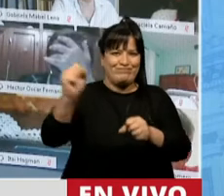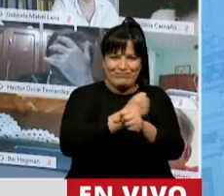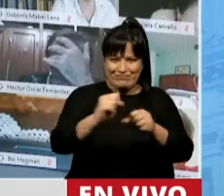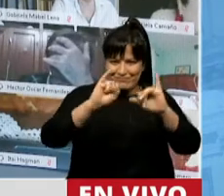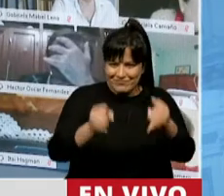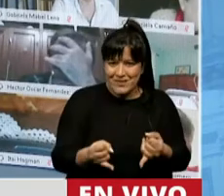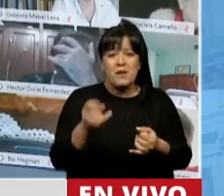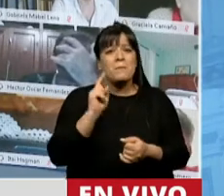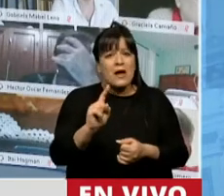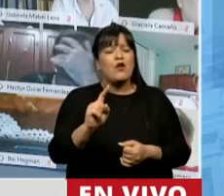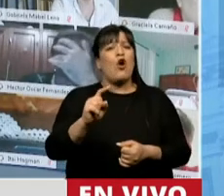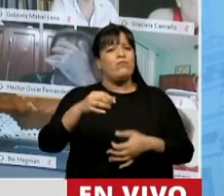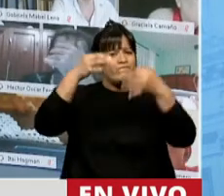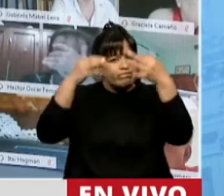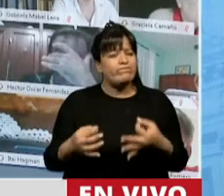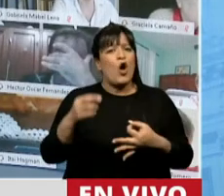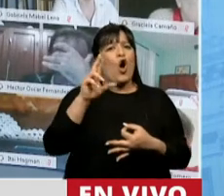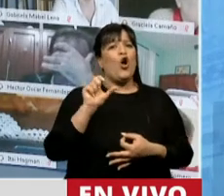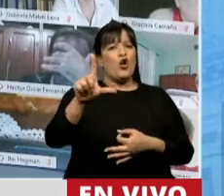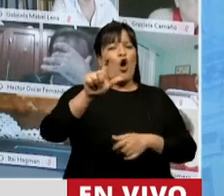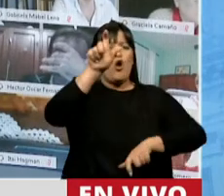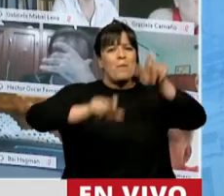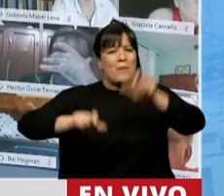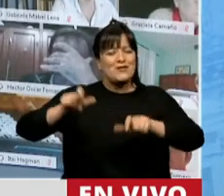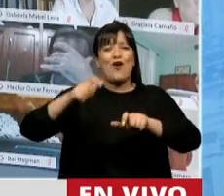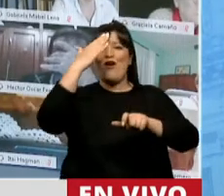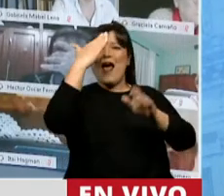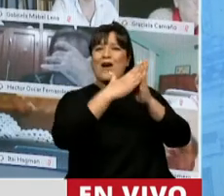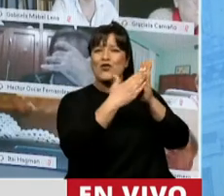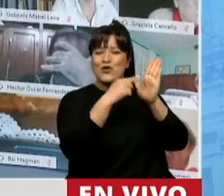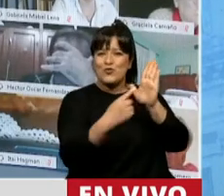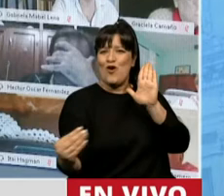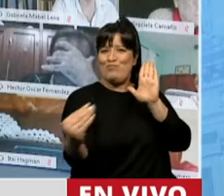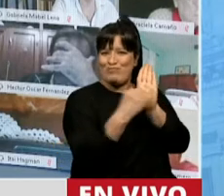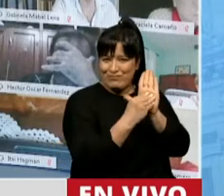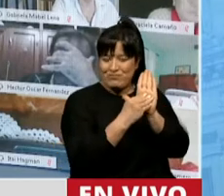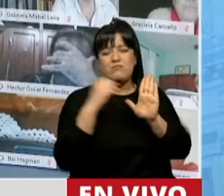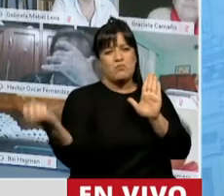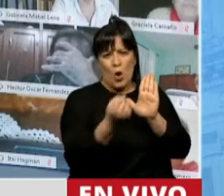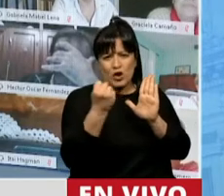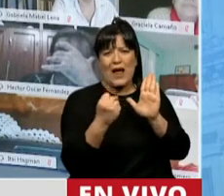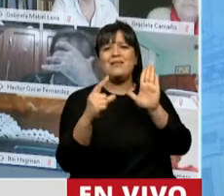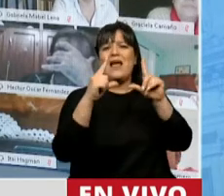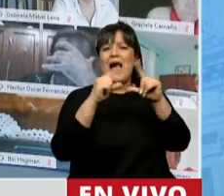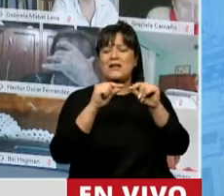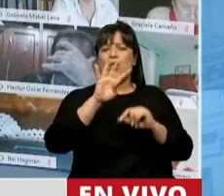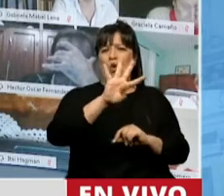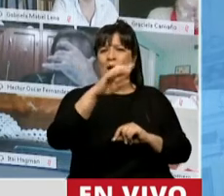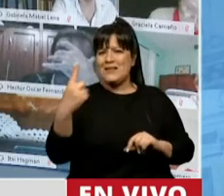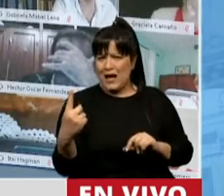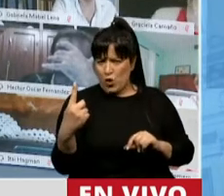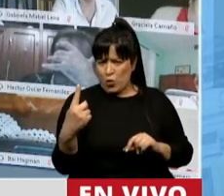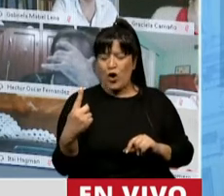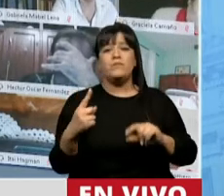todo, hay que reivindicar el rol de los constituyentes del año 94, que insertaron no solo la cláusula ambiental, el artículo 41,